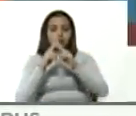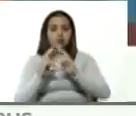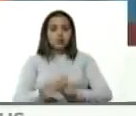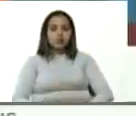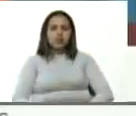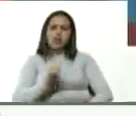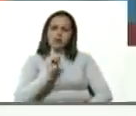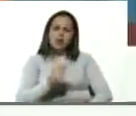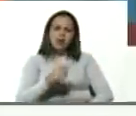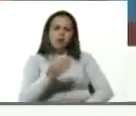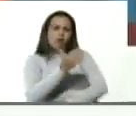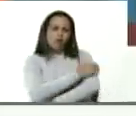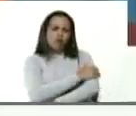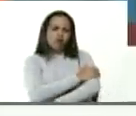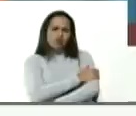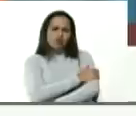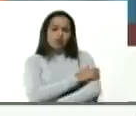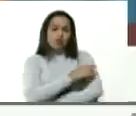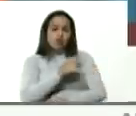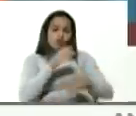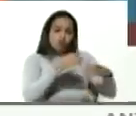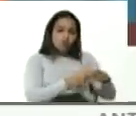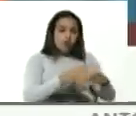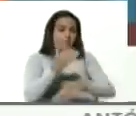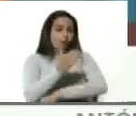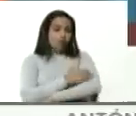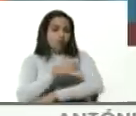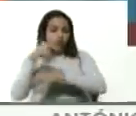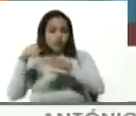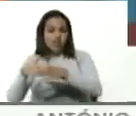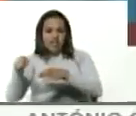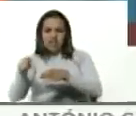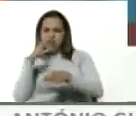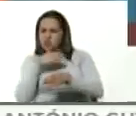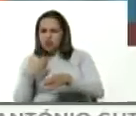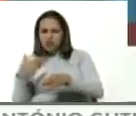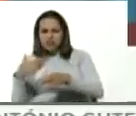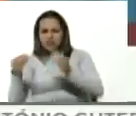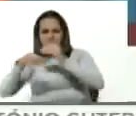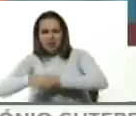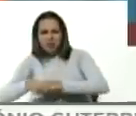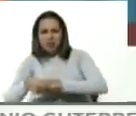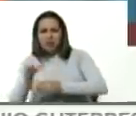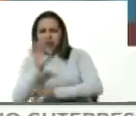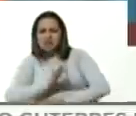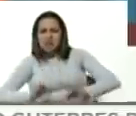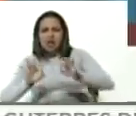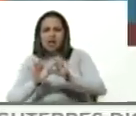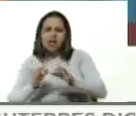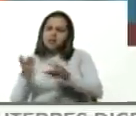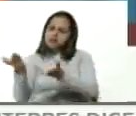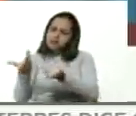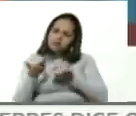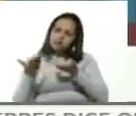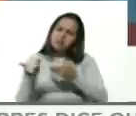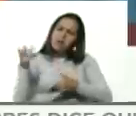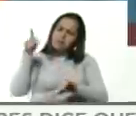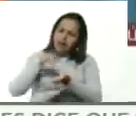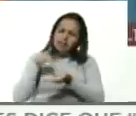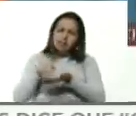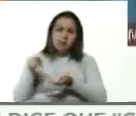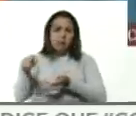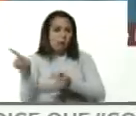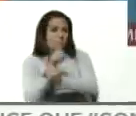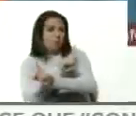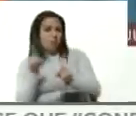oposición la oposición que no ha querido sumarse a los acuerdos y que seguimos haciéndole un llamado para que se incorpore también Rusia